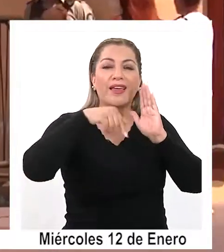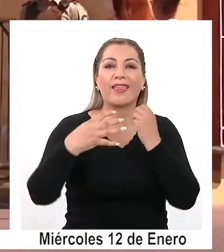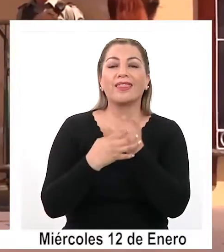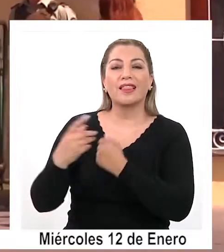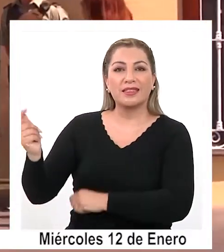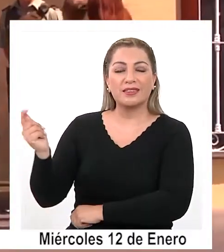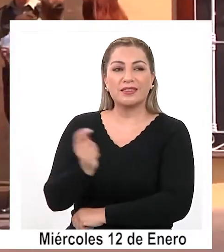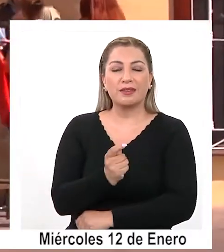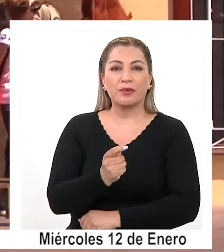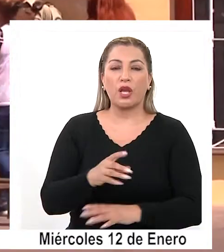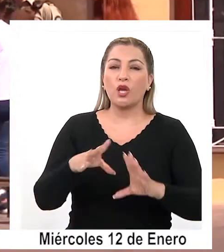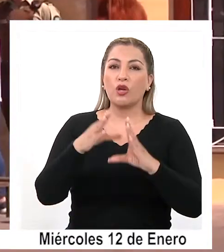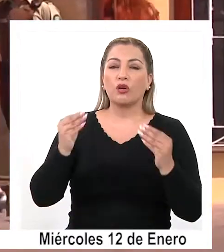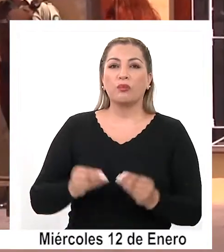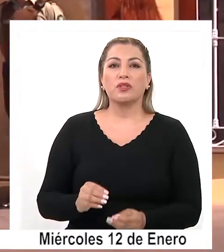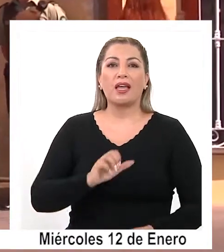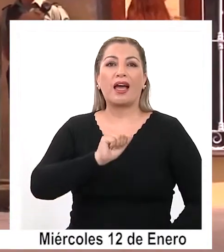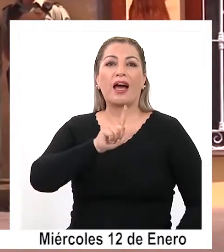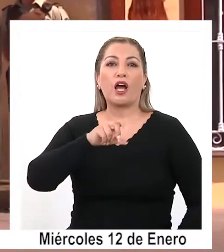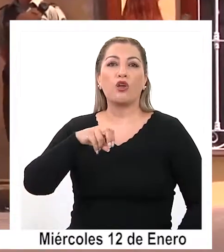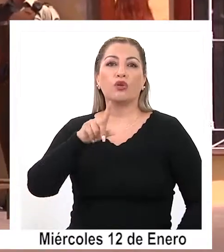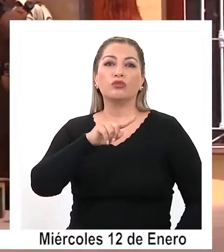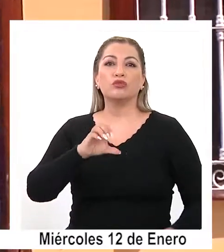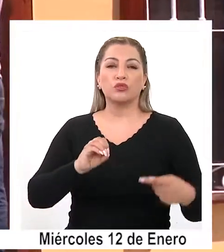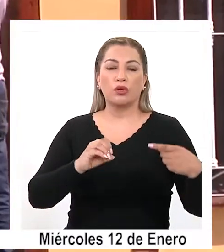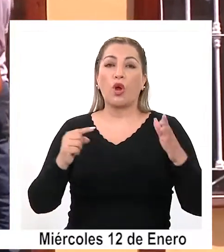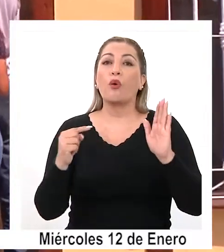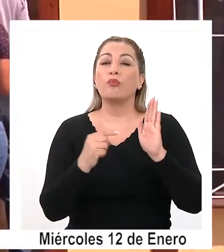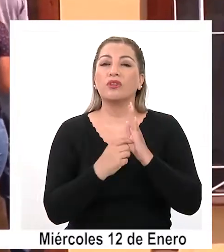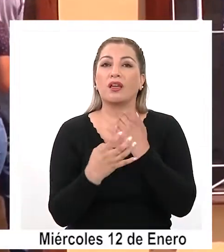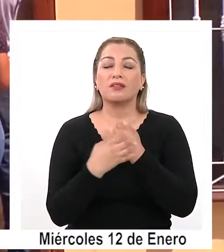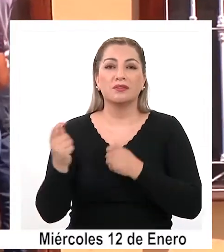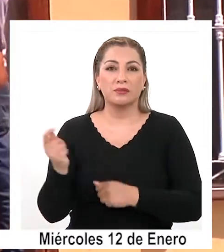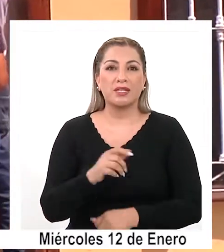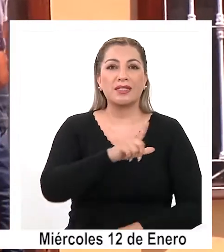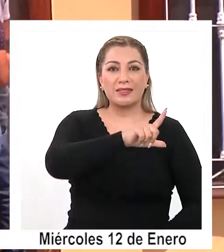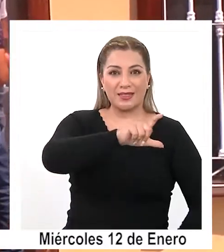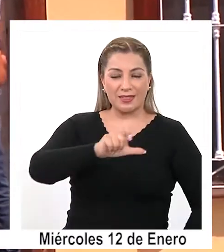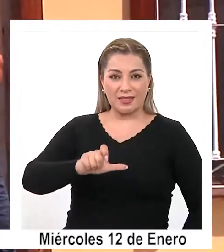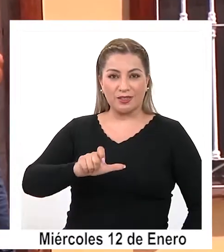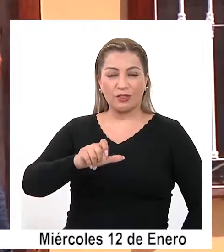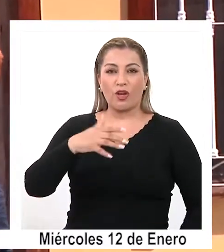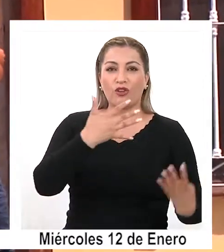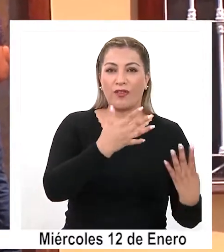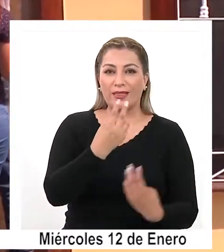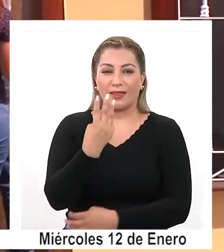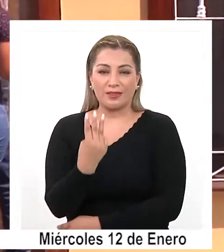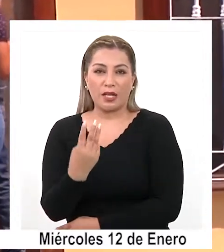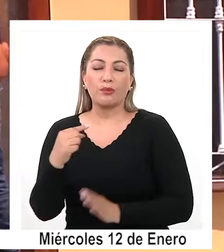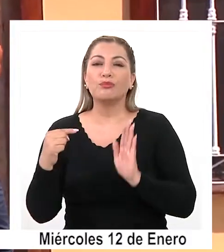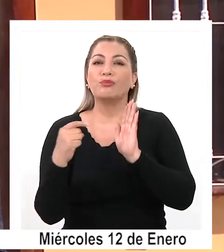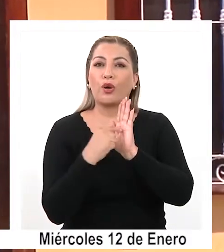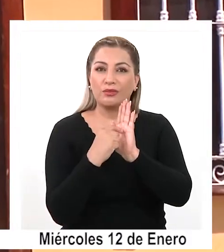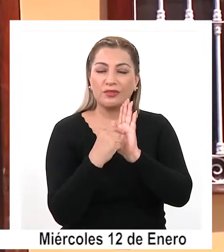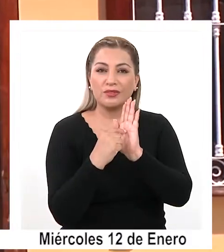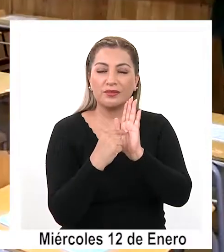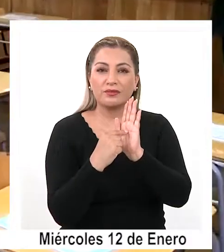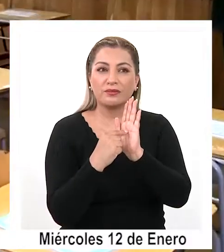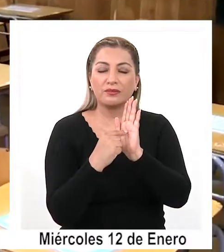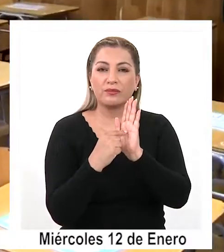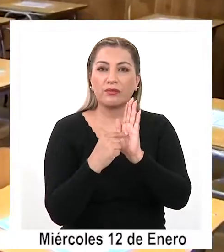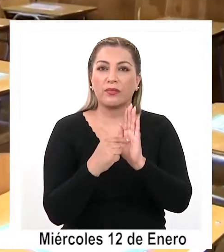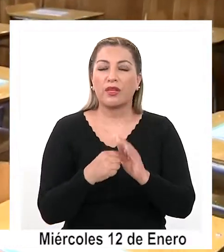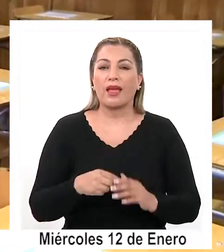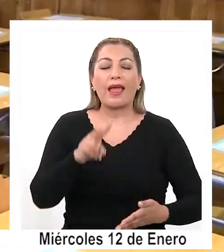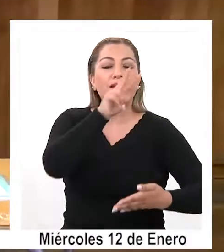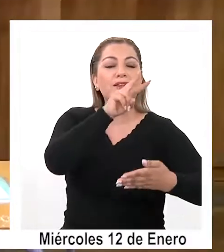en Tarapacá la completa Alonso Morales, puntaje regional con 793 puntos en